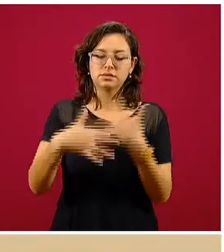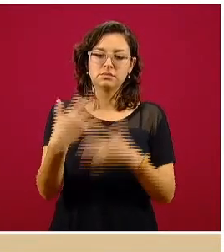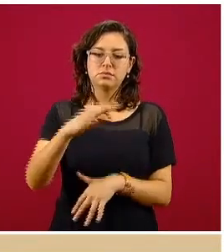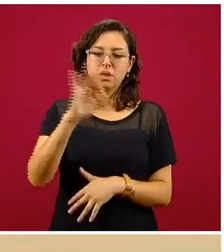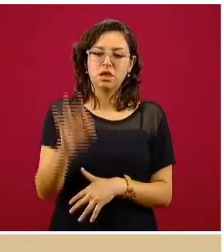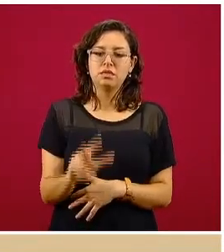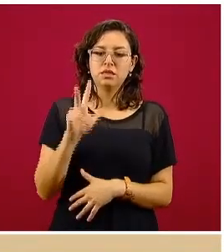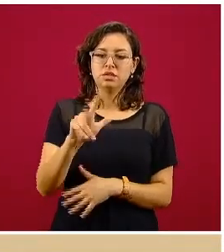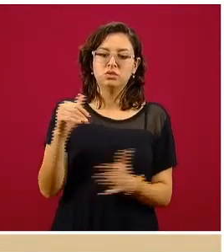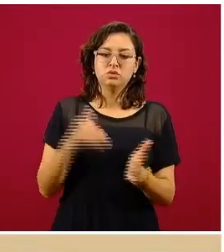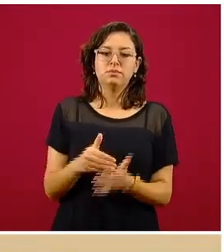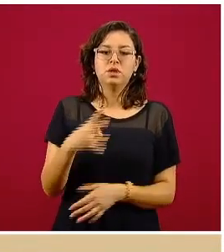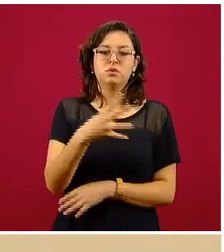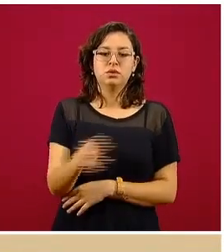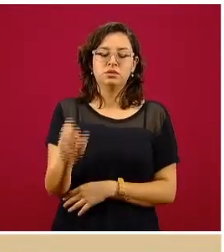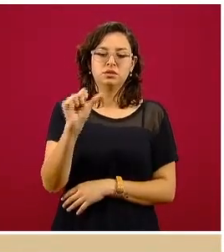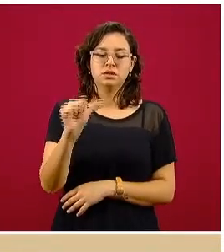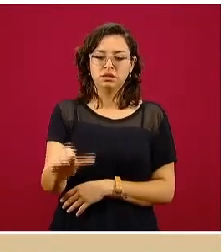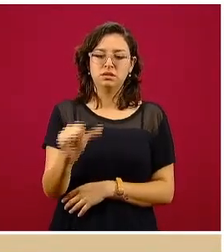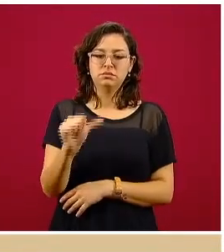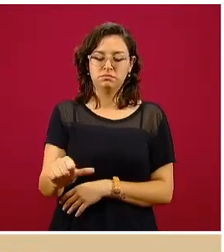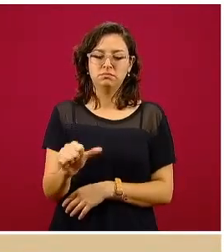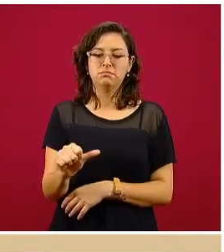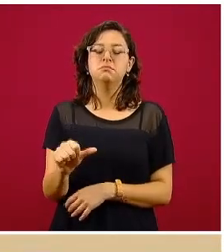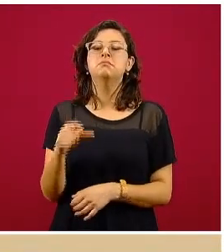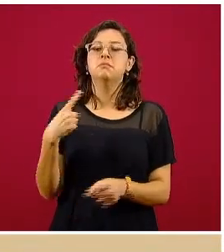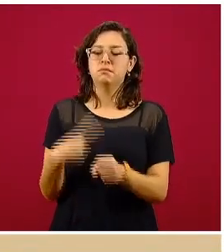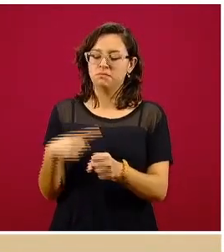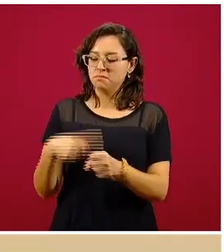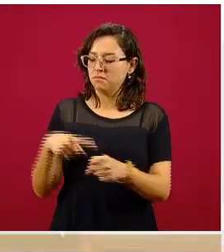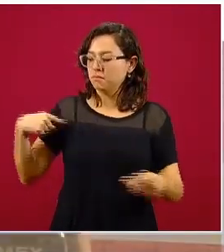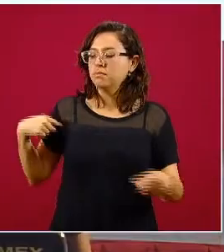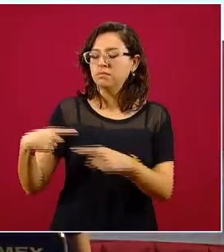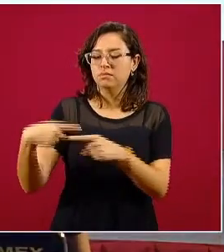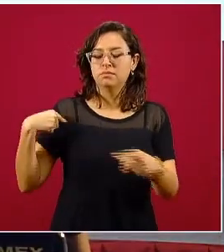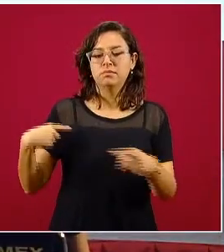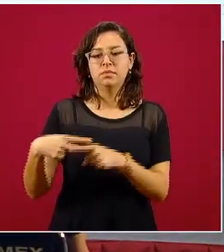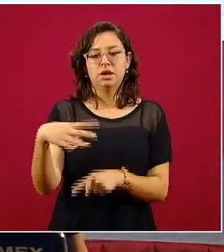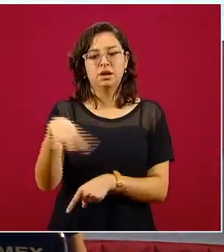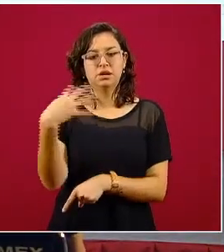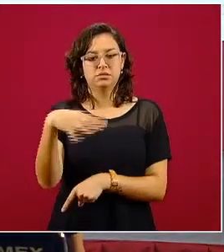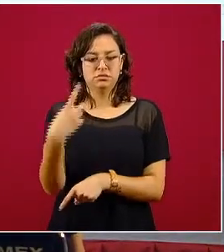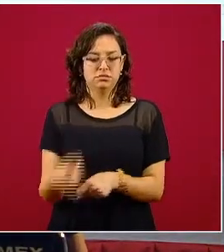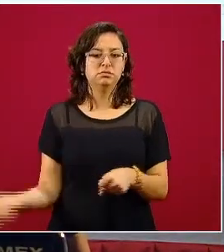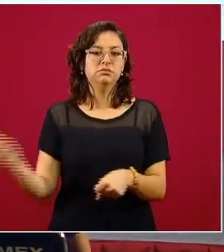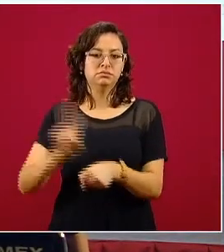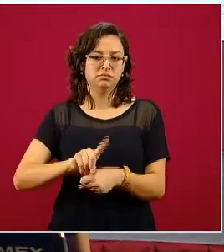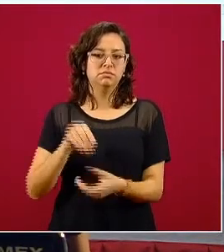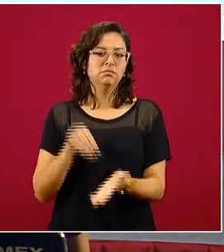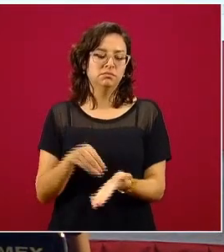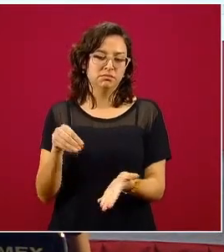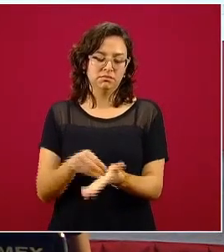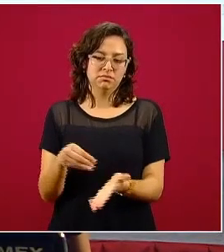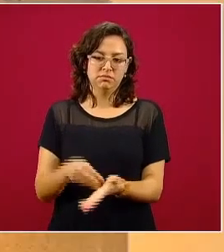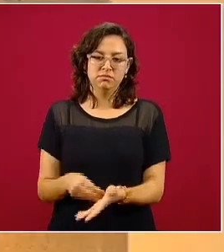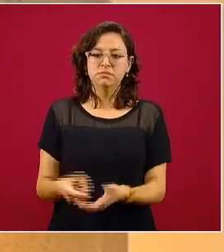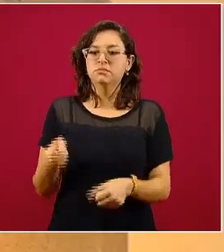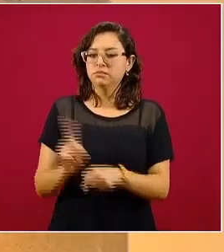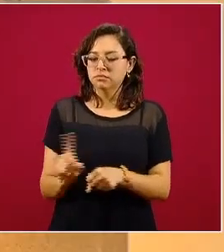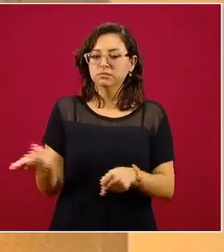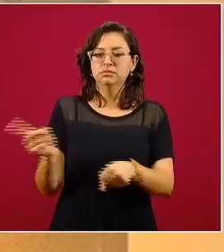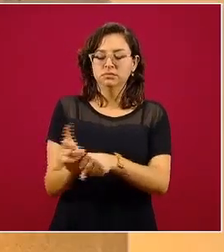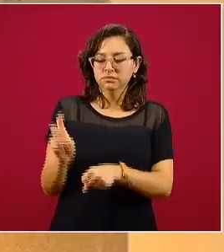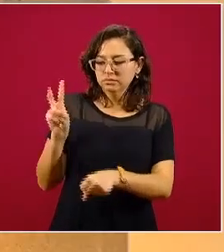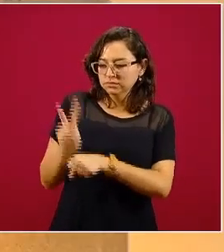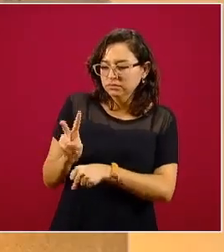que son 18 mil 416, son los casos confirmados activos. Y también podemos estar dando seguimiento diario y muy